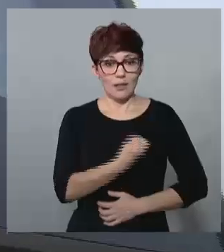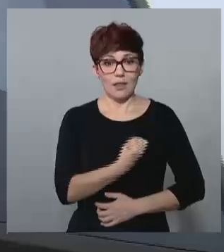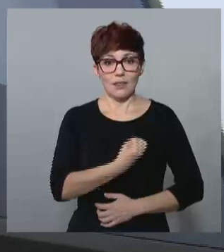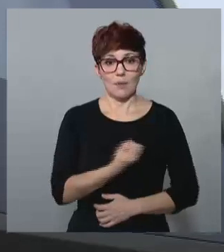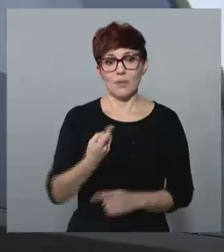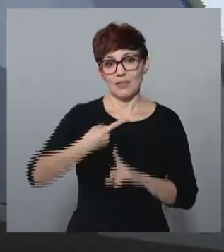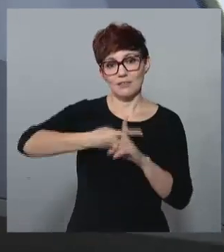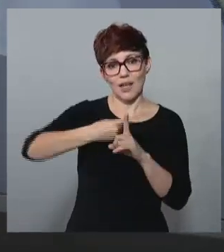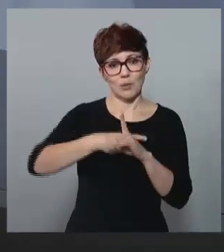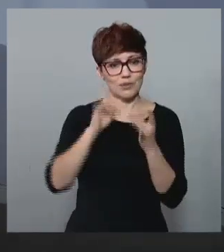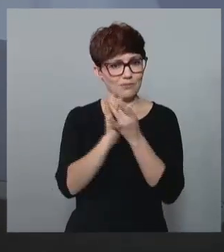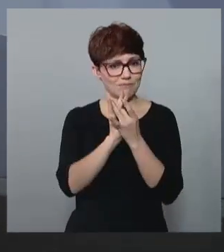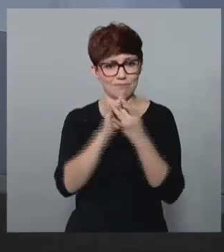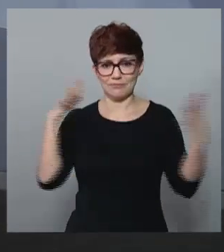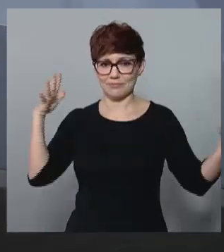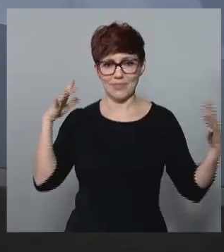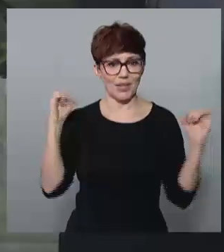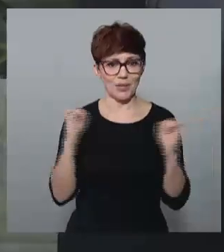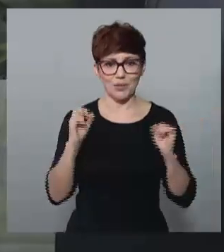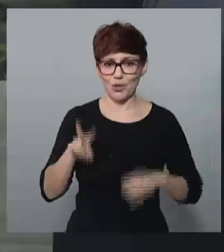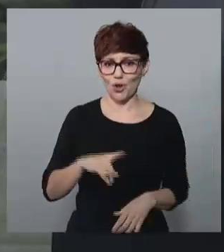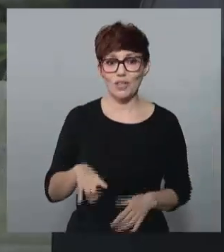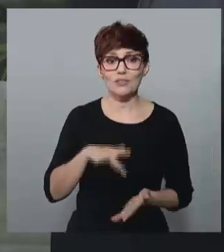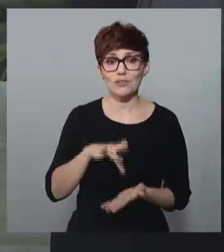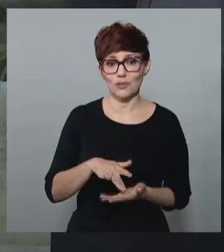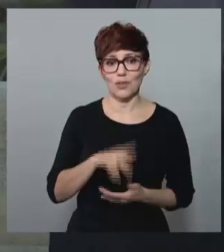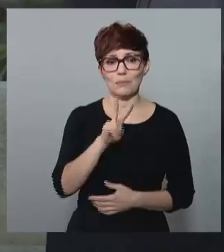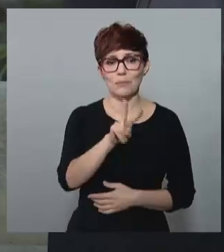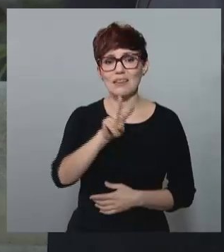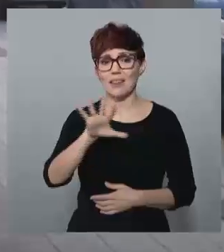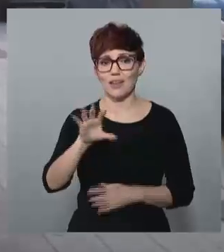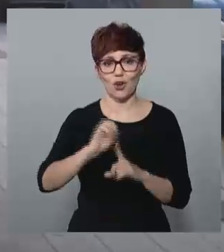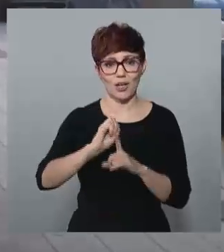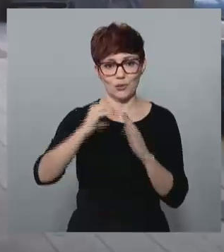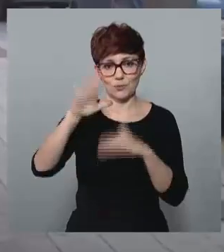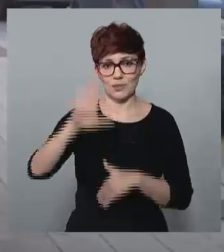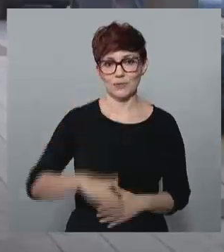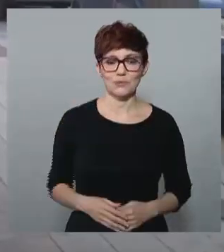típicos de la época. El mercurio ojo superará los 25 grados.